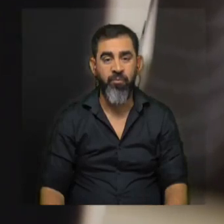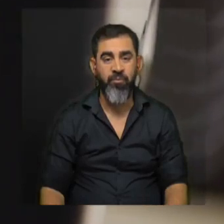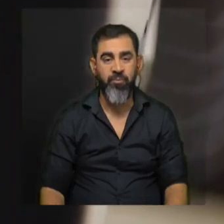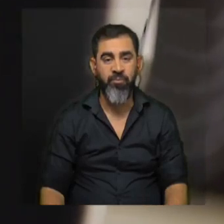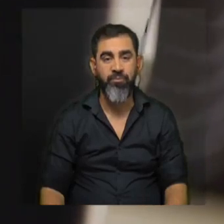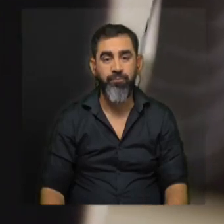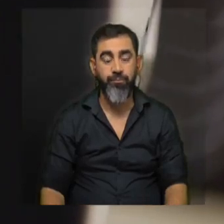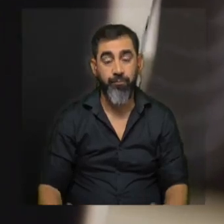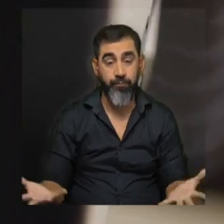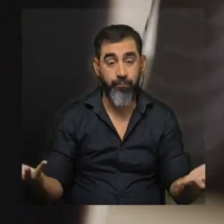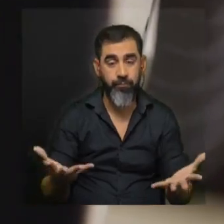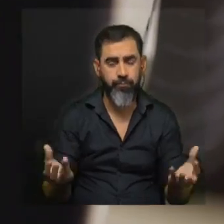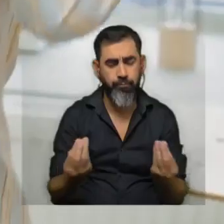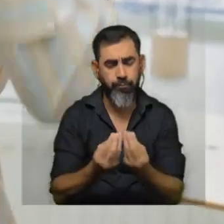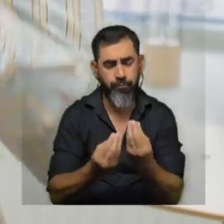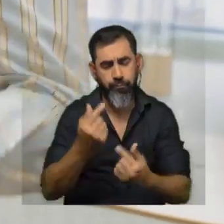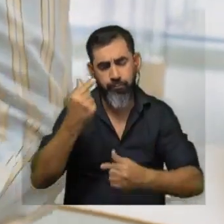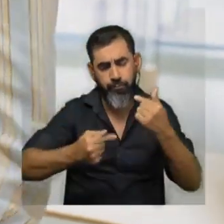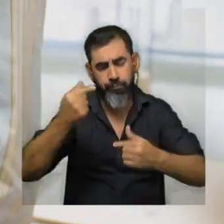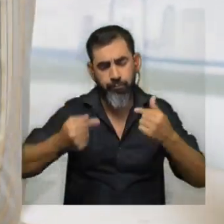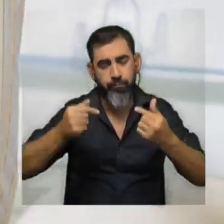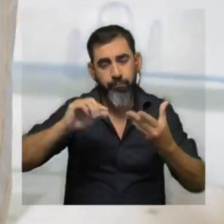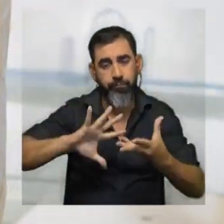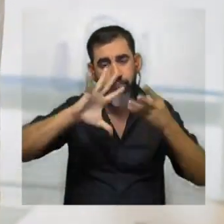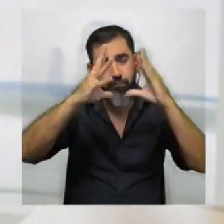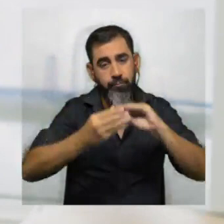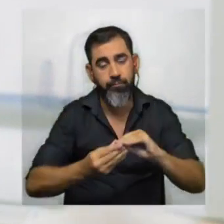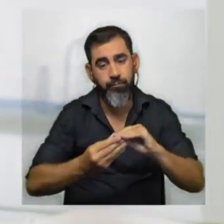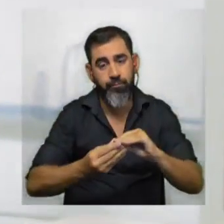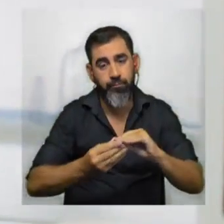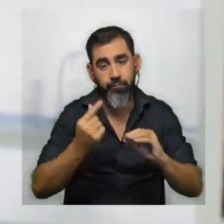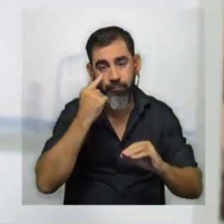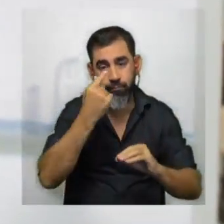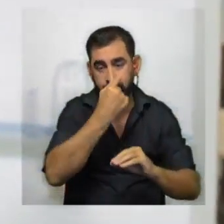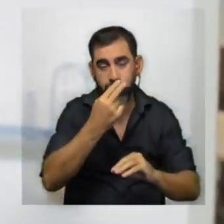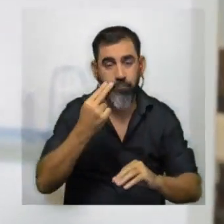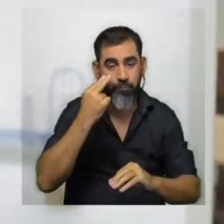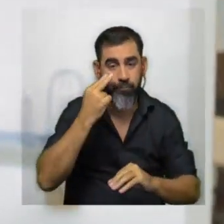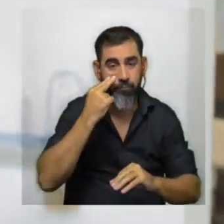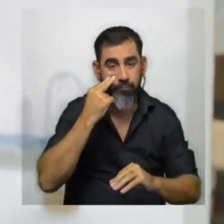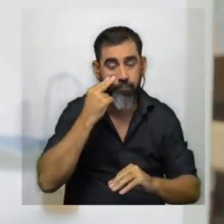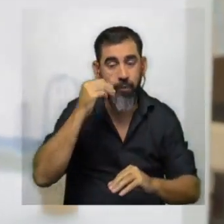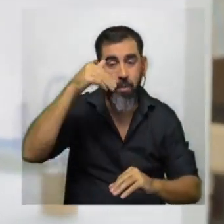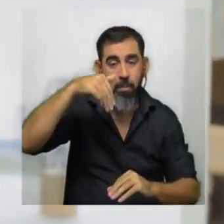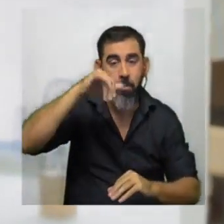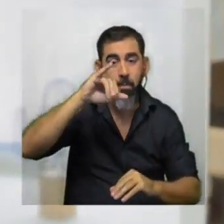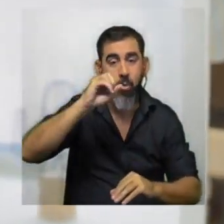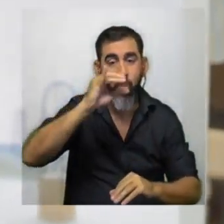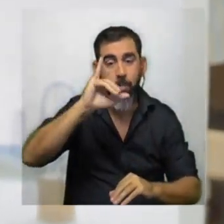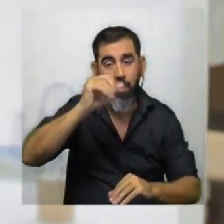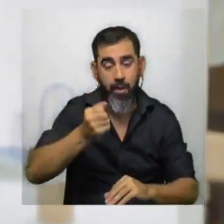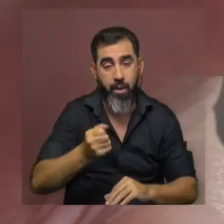hoy en día son muchas las ofertas que se adaptan a las diferentes patologías oculares como la miopía el